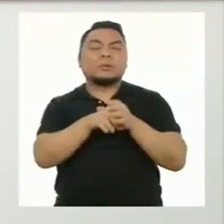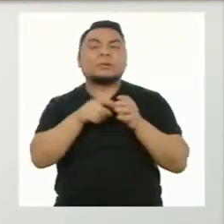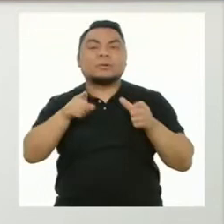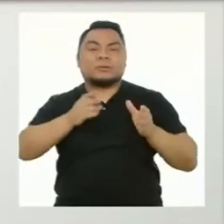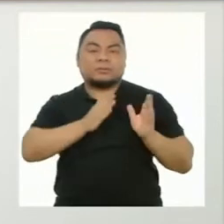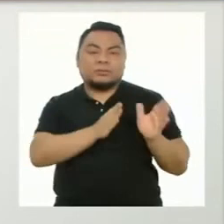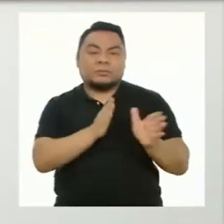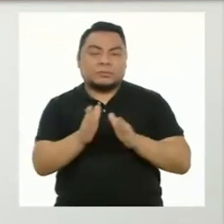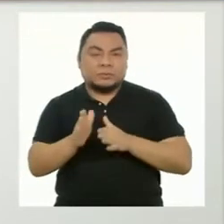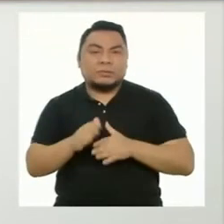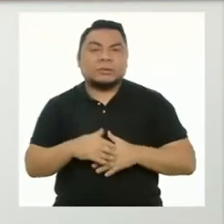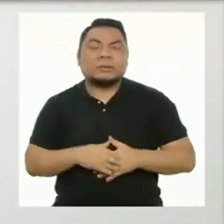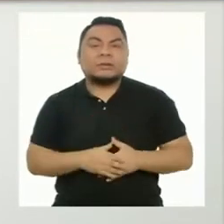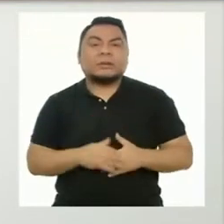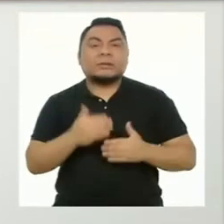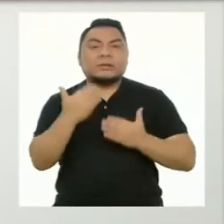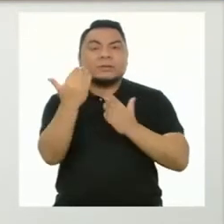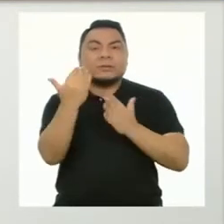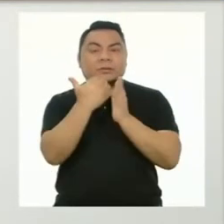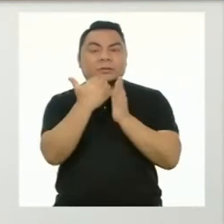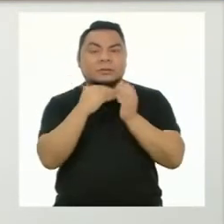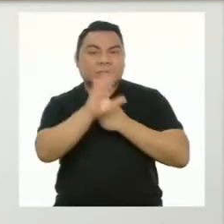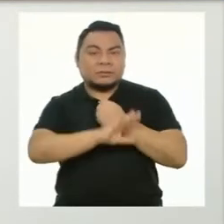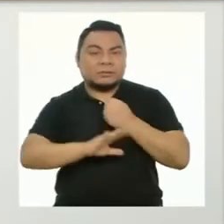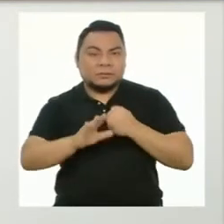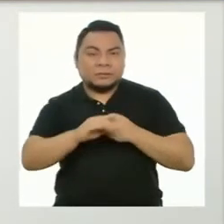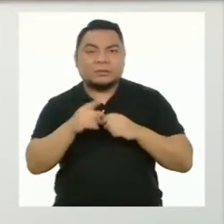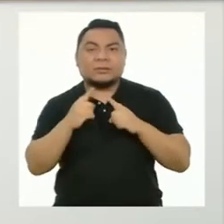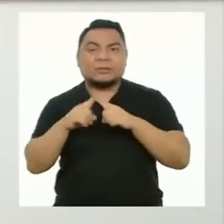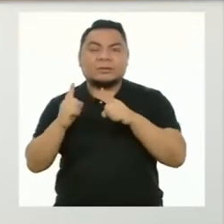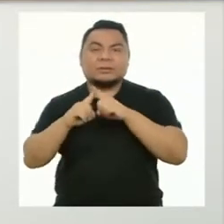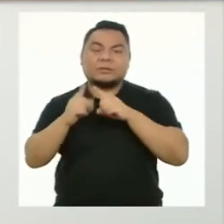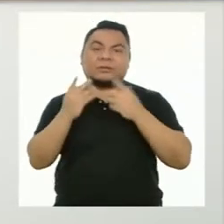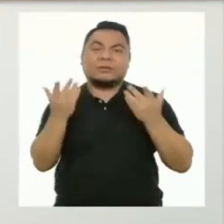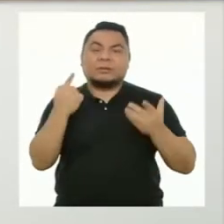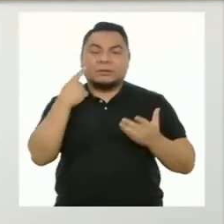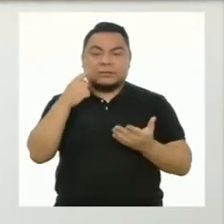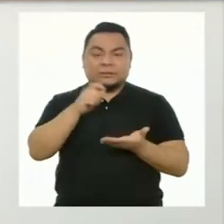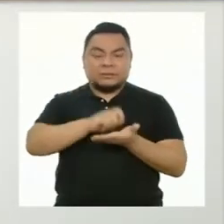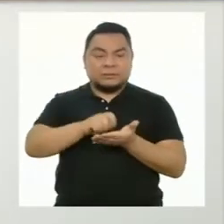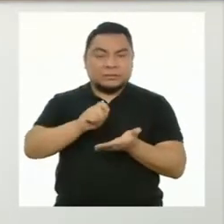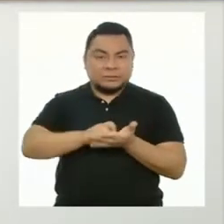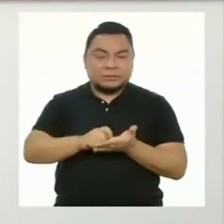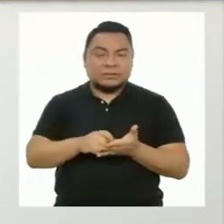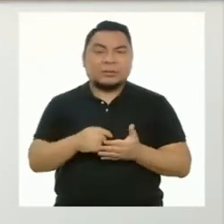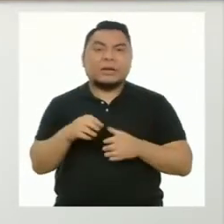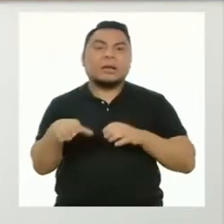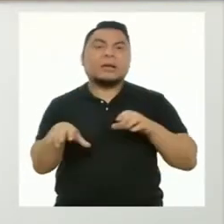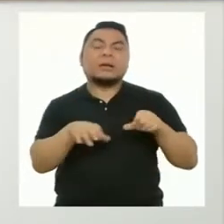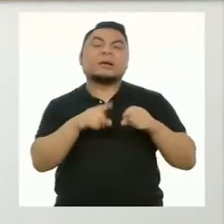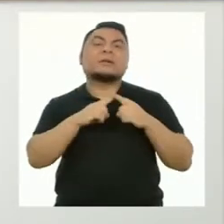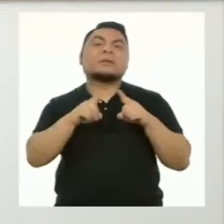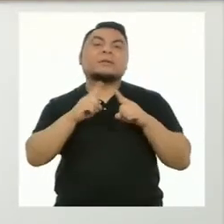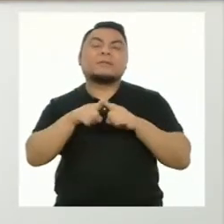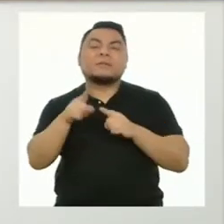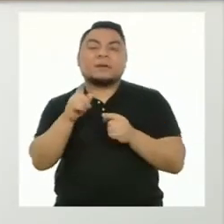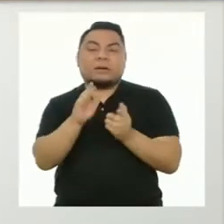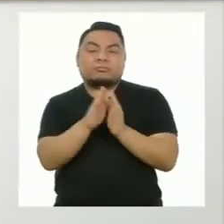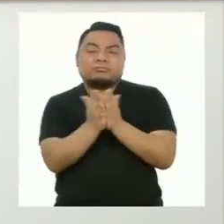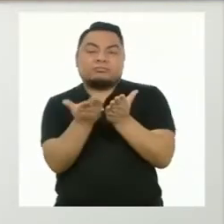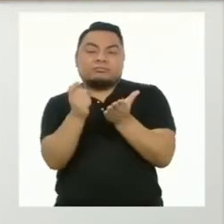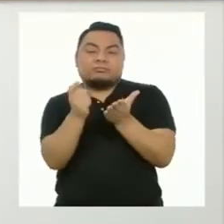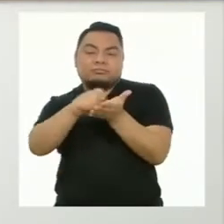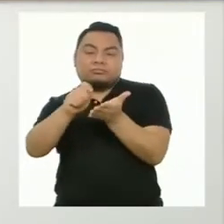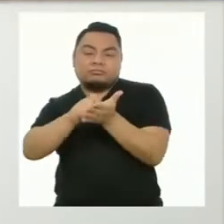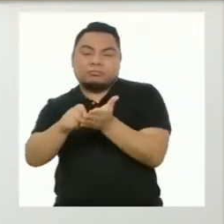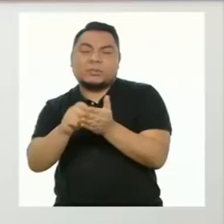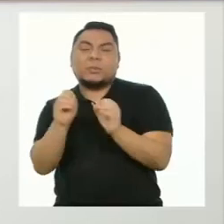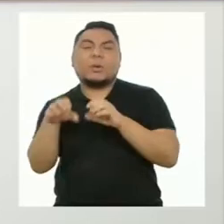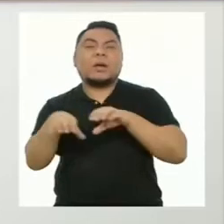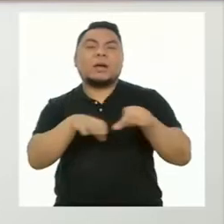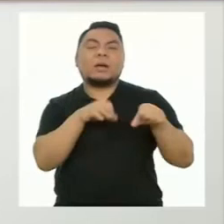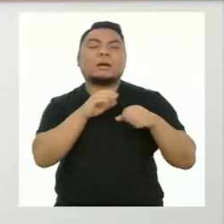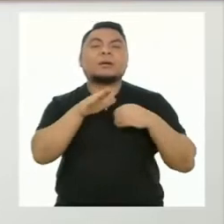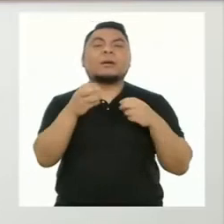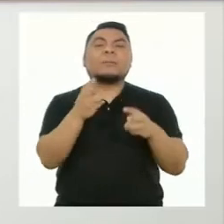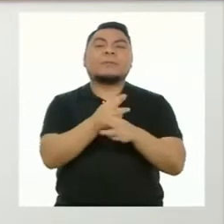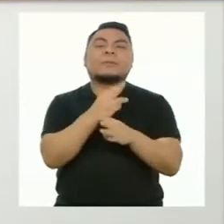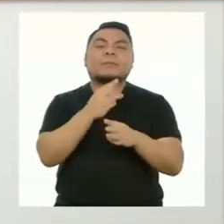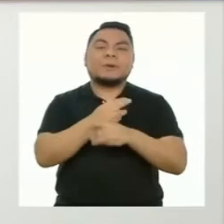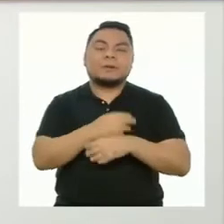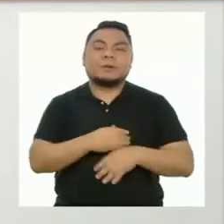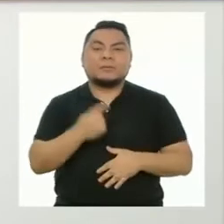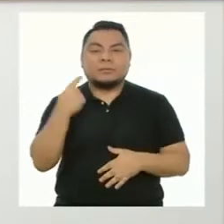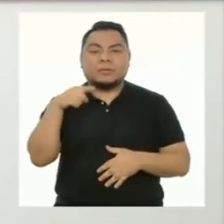organizadores gráficos, escribir diferentes tipos de texto, realizar una cartilla o hacer ejercicios